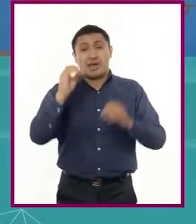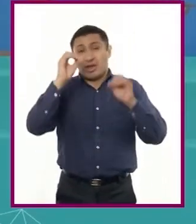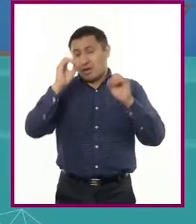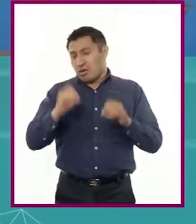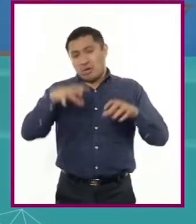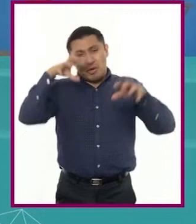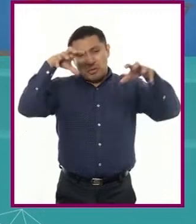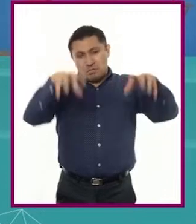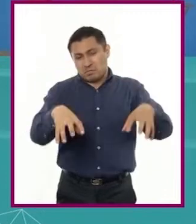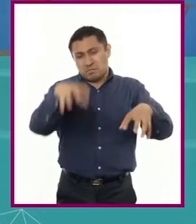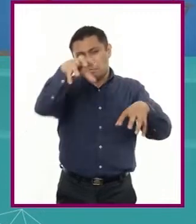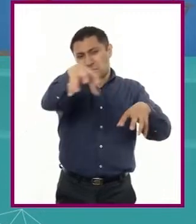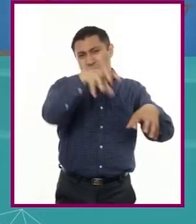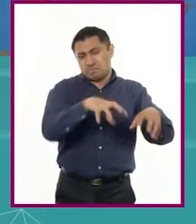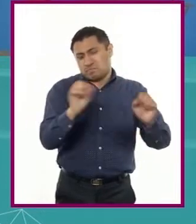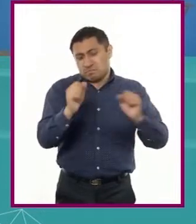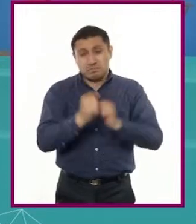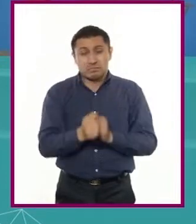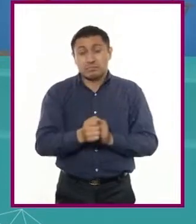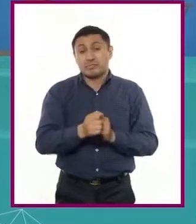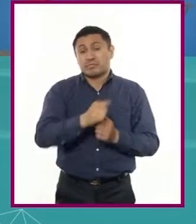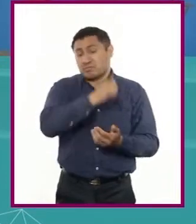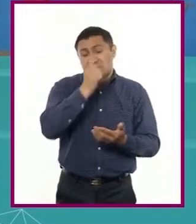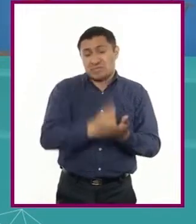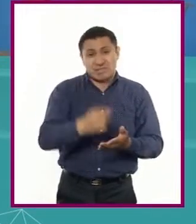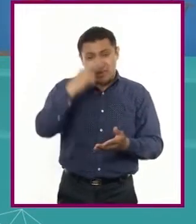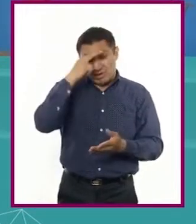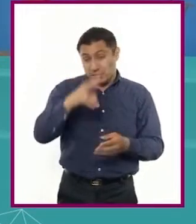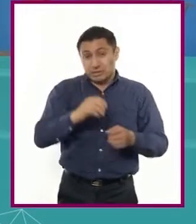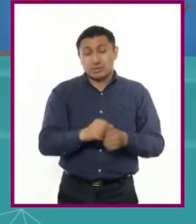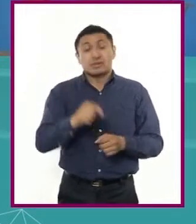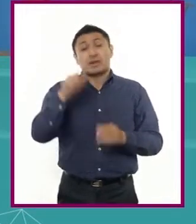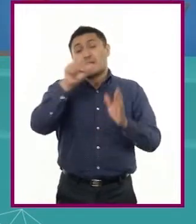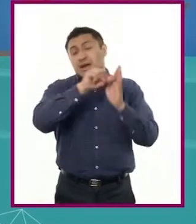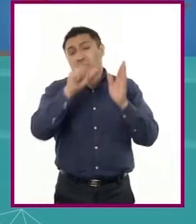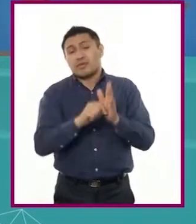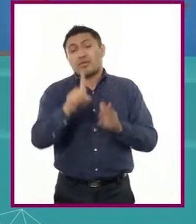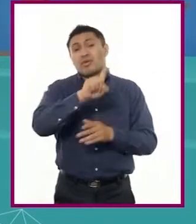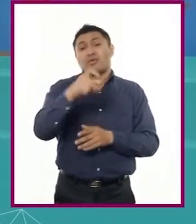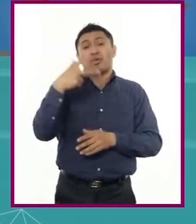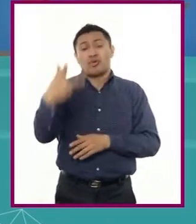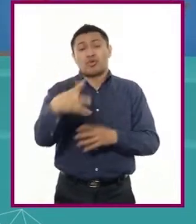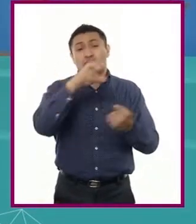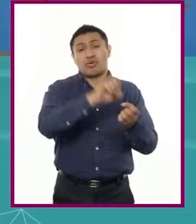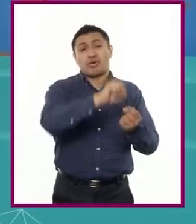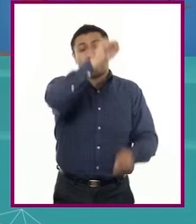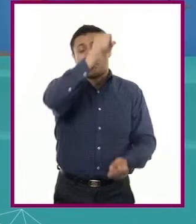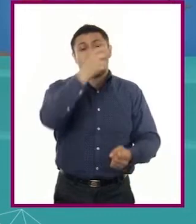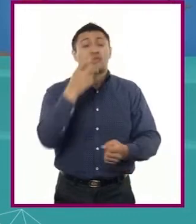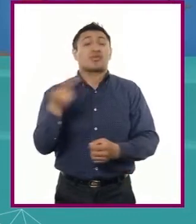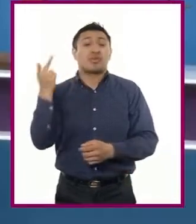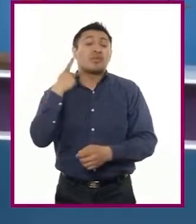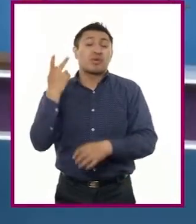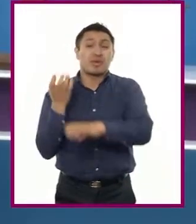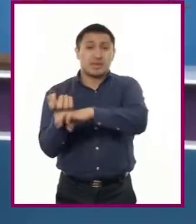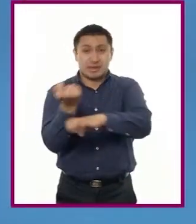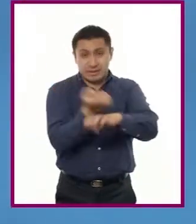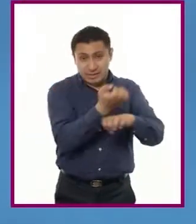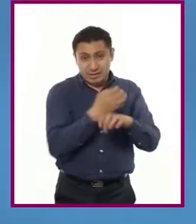conforme a lo dispuesto en el artículo 108 de la Constitución Política de los Estados Unidos Mexicanos.